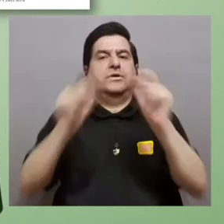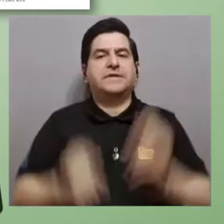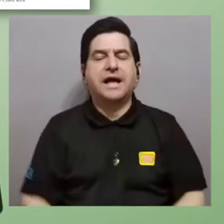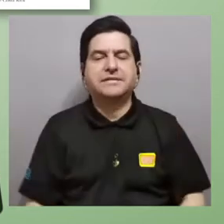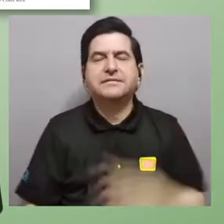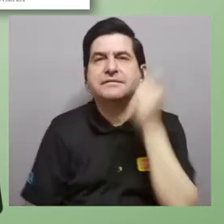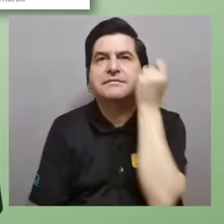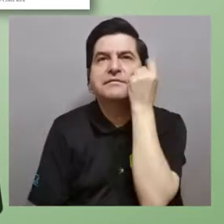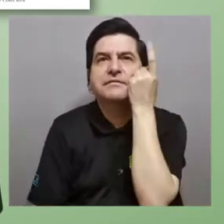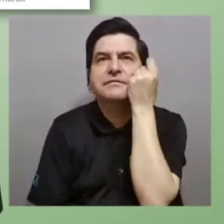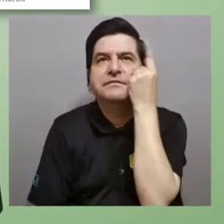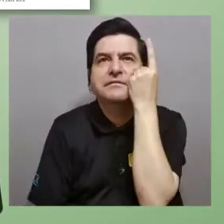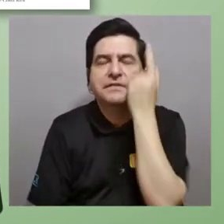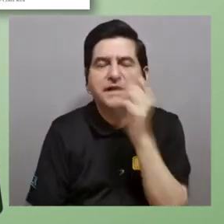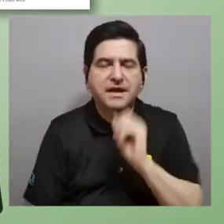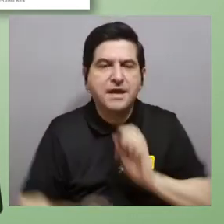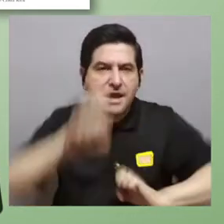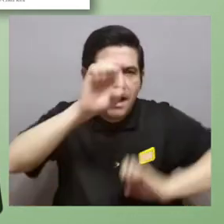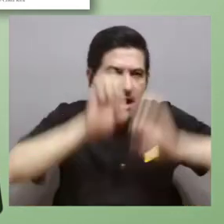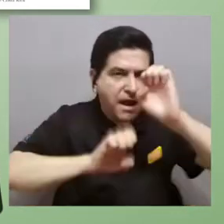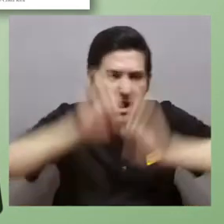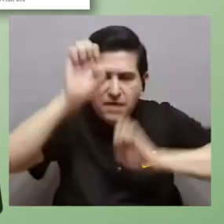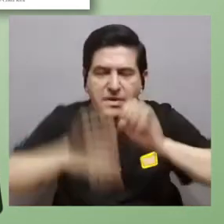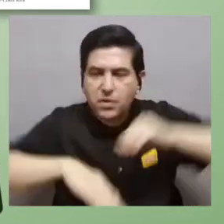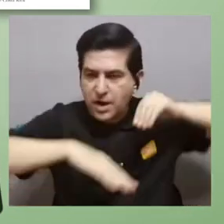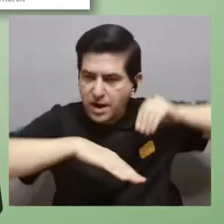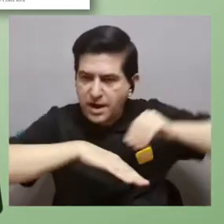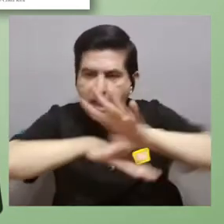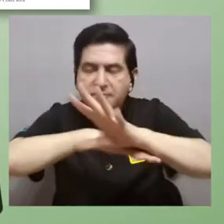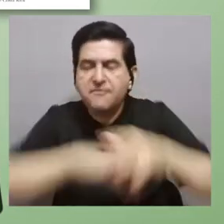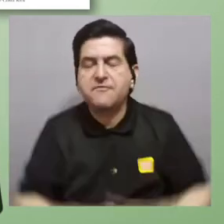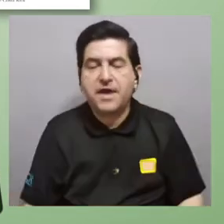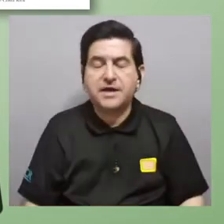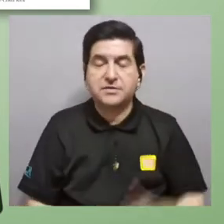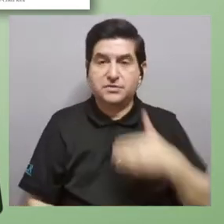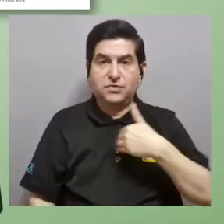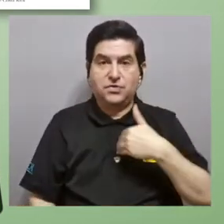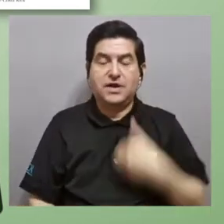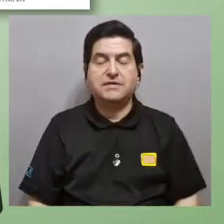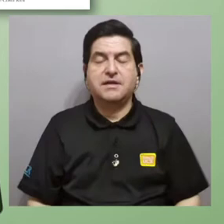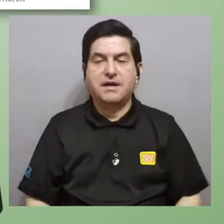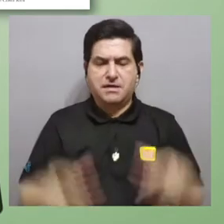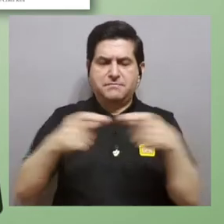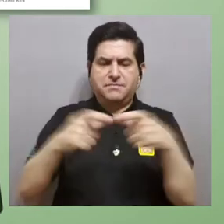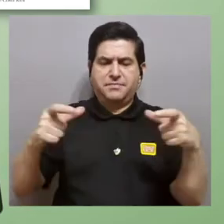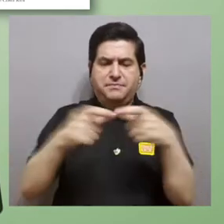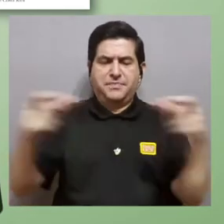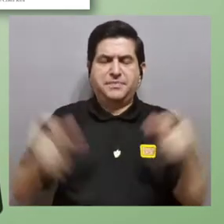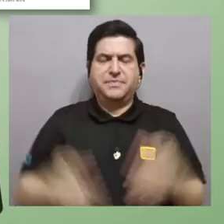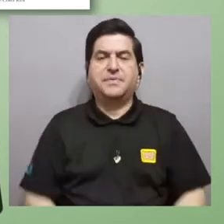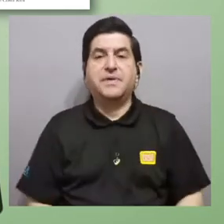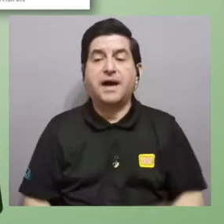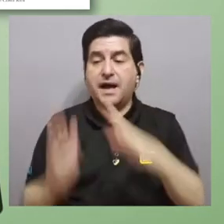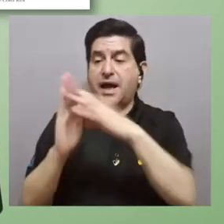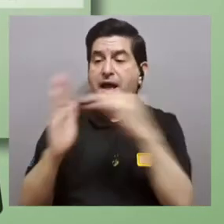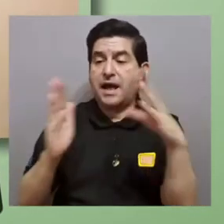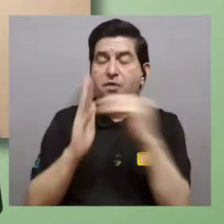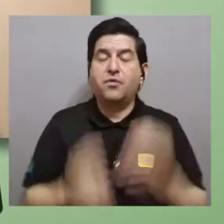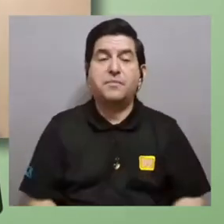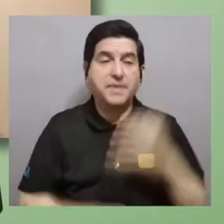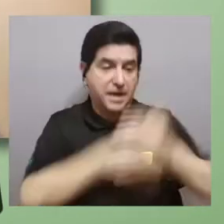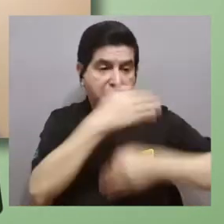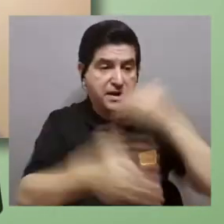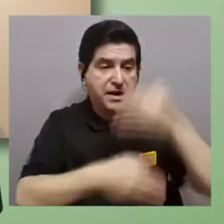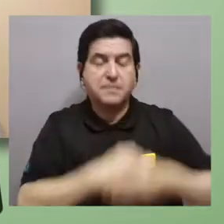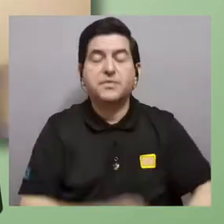importancia de comprender y de evaluar los efectos magnéticos a la hora de hacer la copia